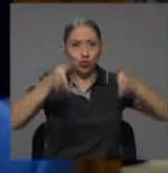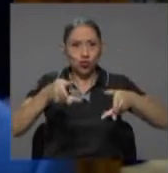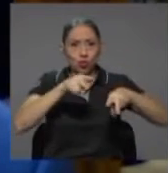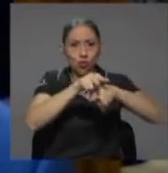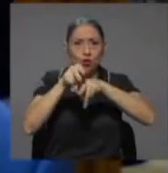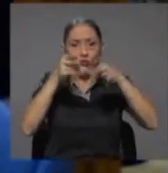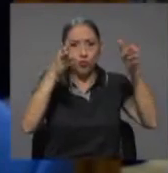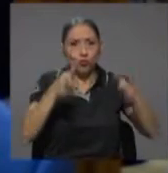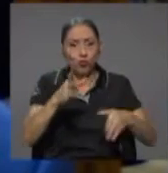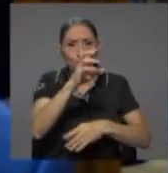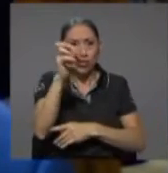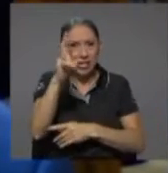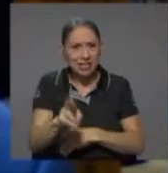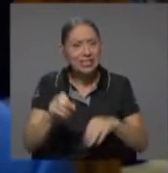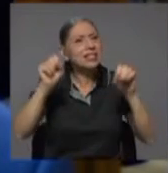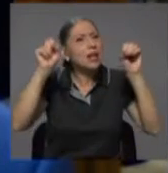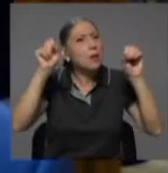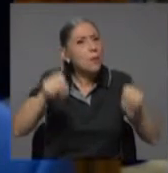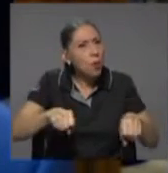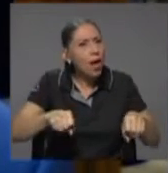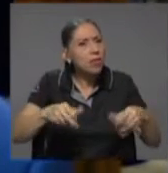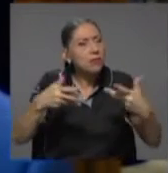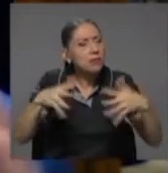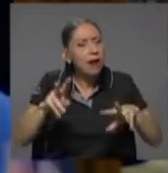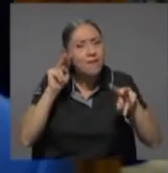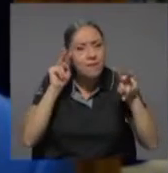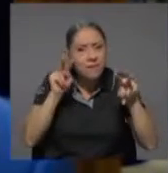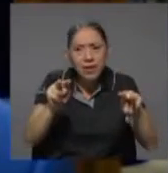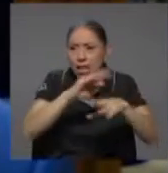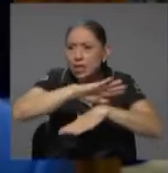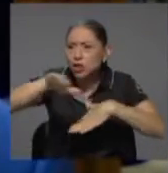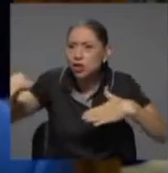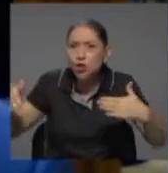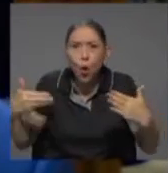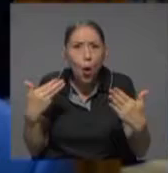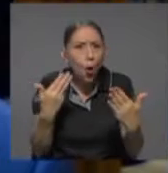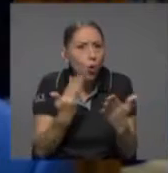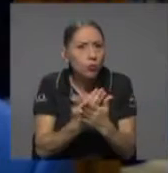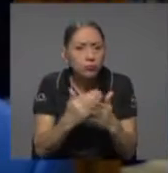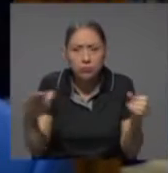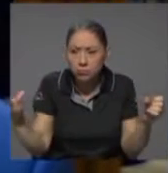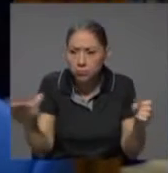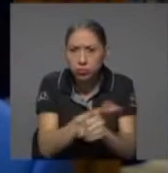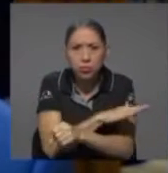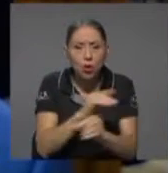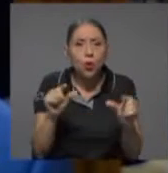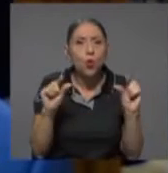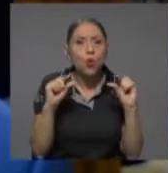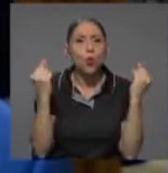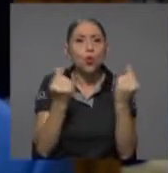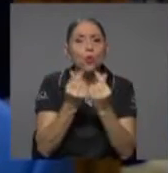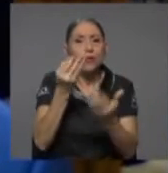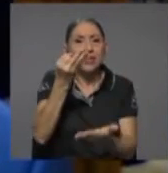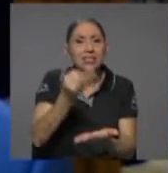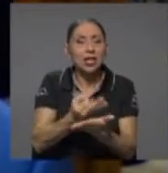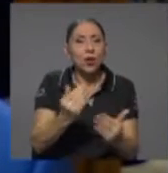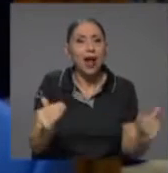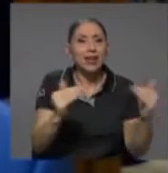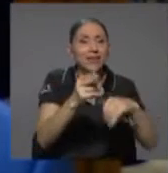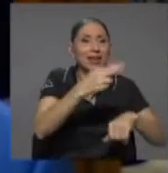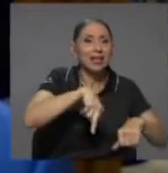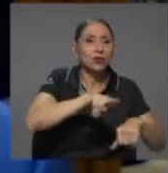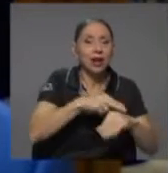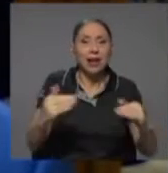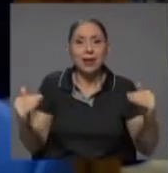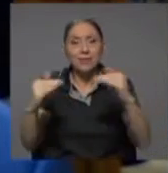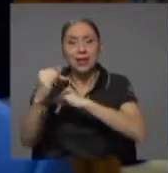de romper silos y ver el todo de un grupo financiero en su operación tanto a nivel nacional como en el ámbito internacional.